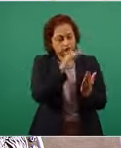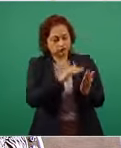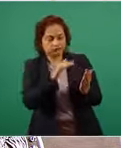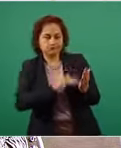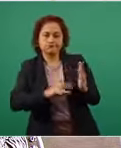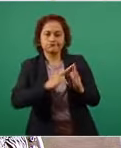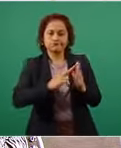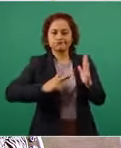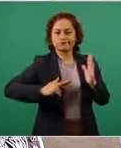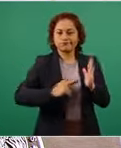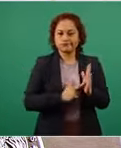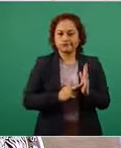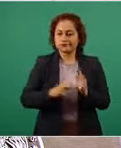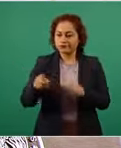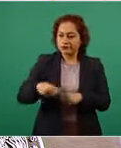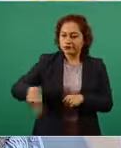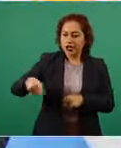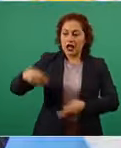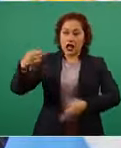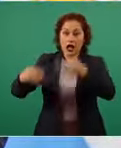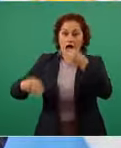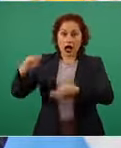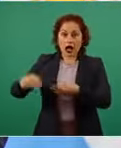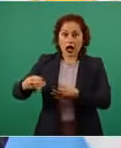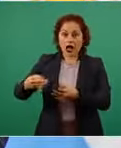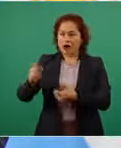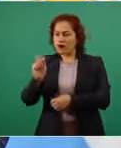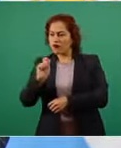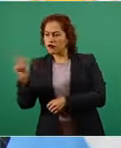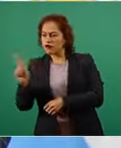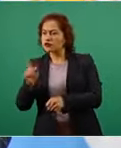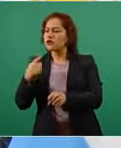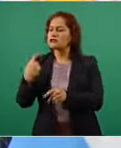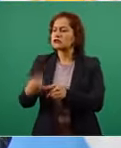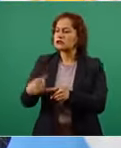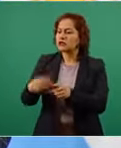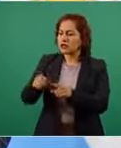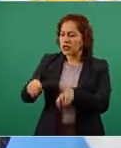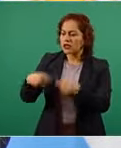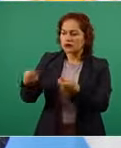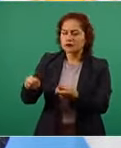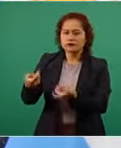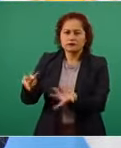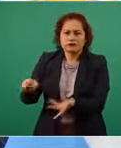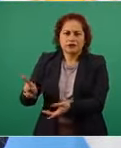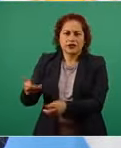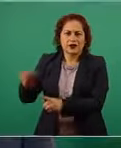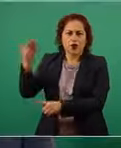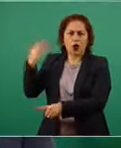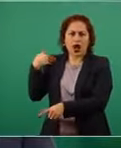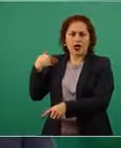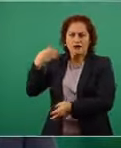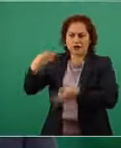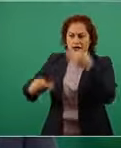los aprobó ni en qué universidad aprobaron pero ya hicieron demasiadas envergüenzadas para que sigan haciéndolas